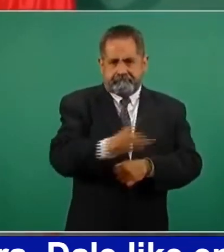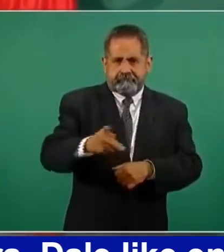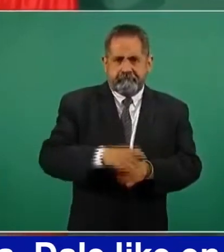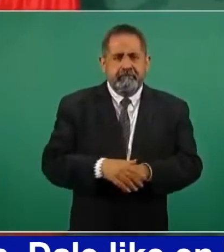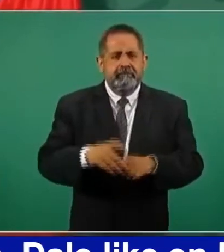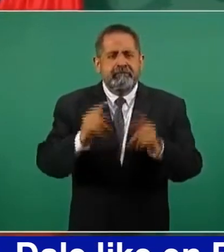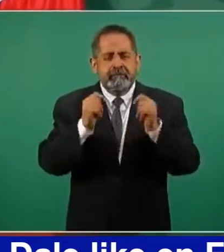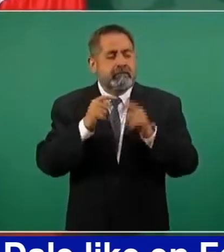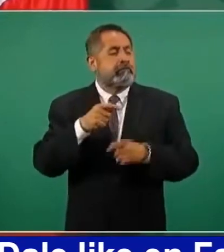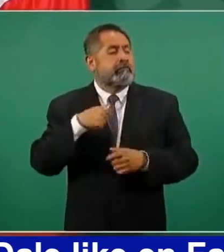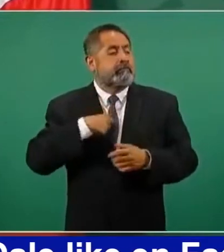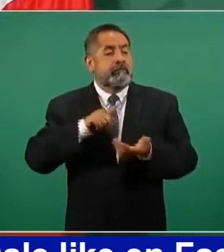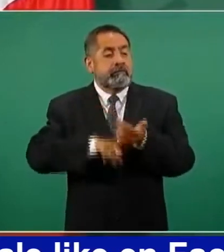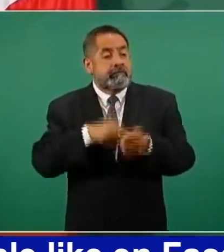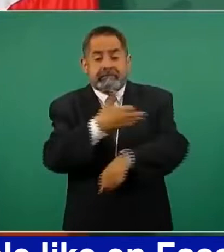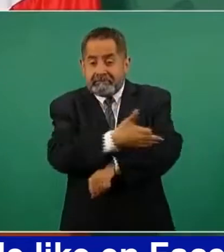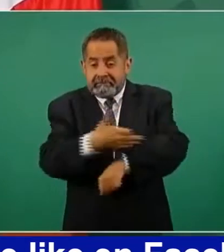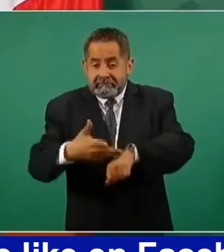para mi familia.